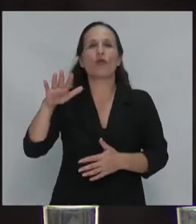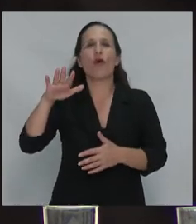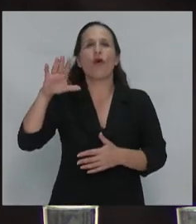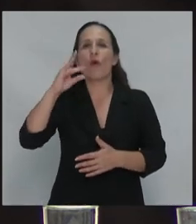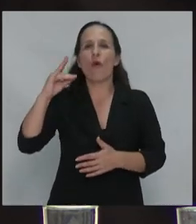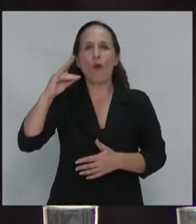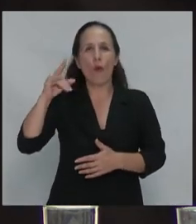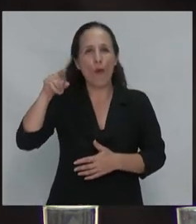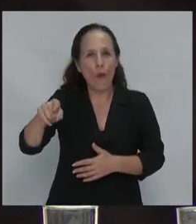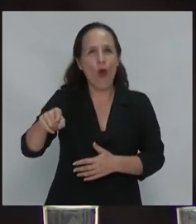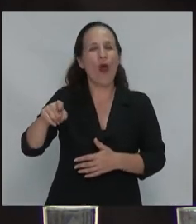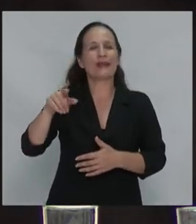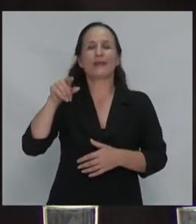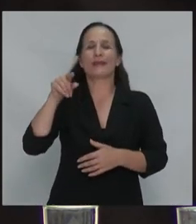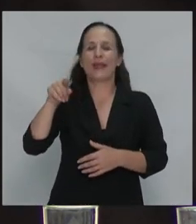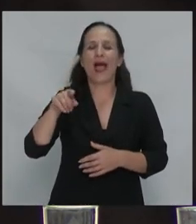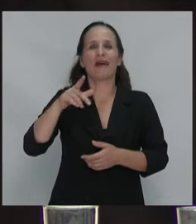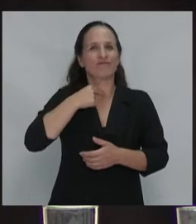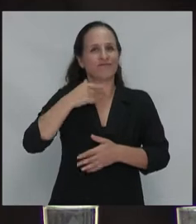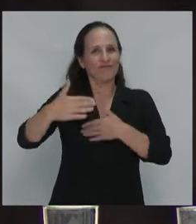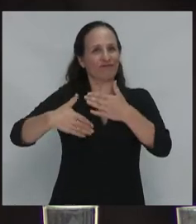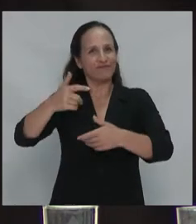y del Estado Plurinacional de Bolivia.